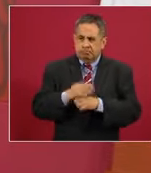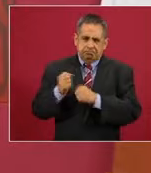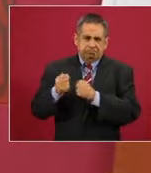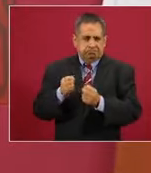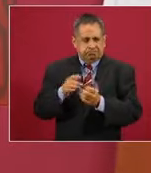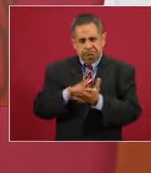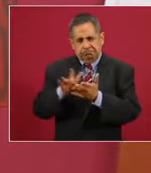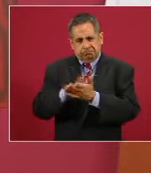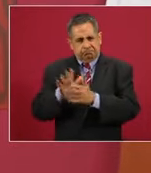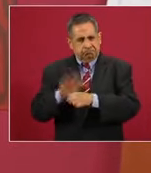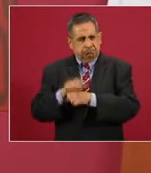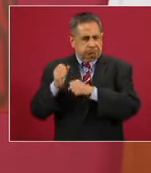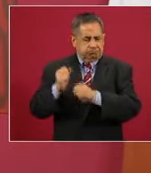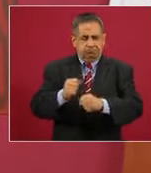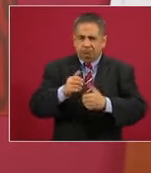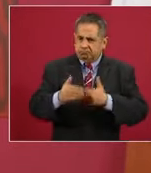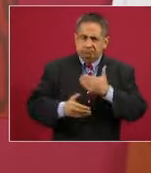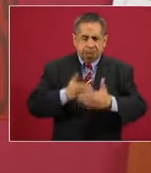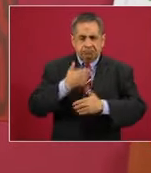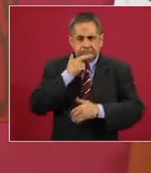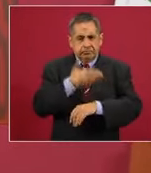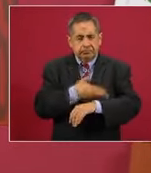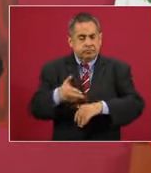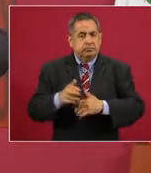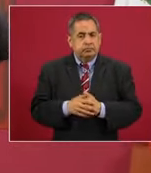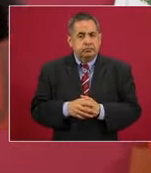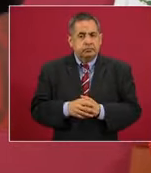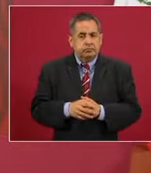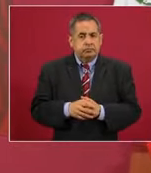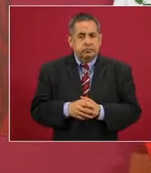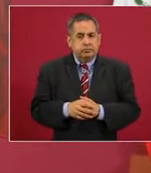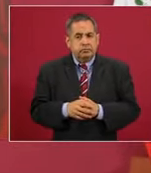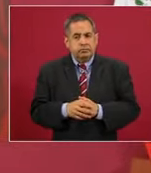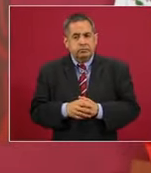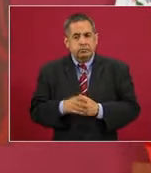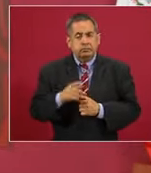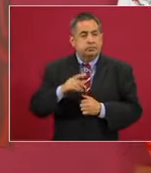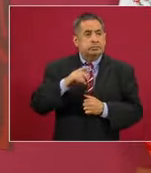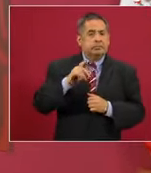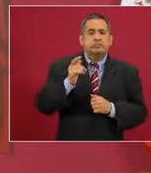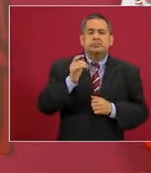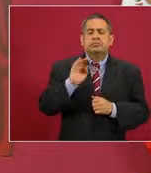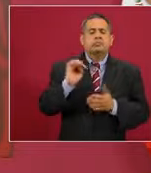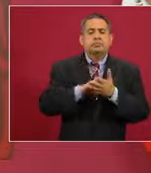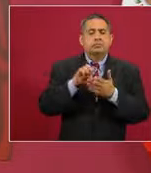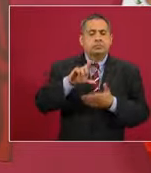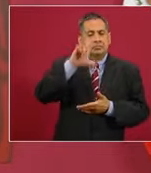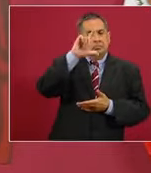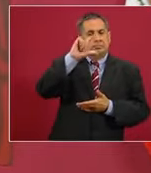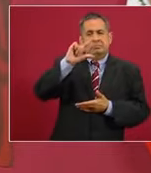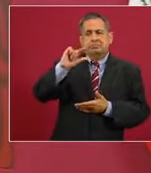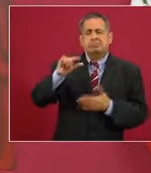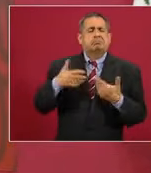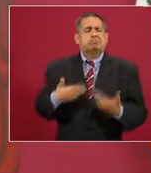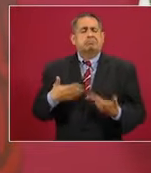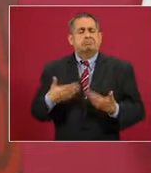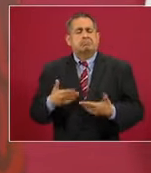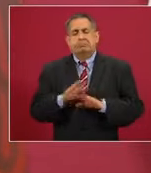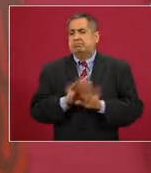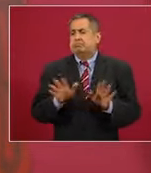y dinámica, en de decir vamos bajando y confiarnos, no,